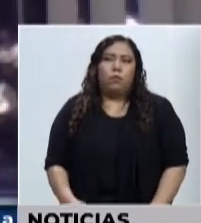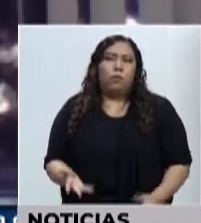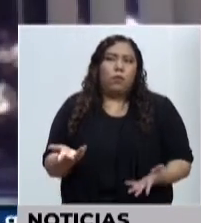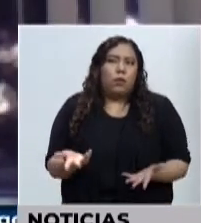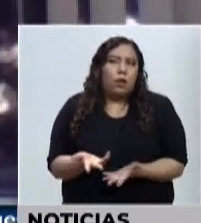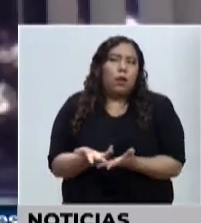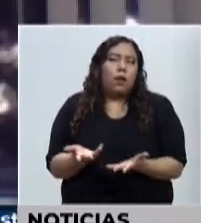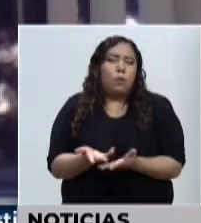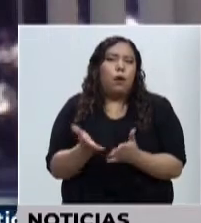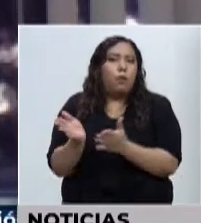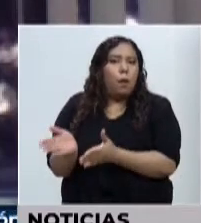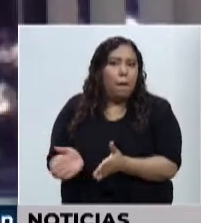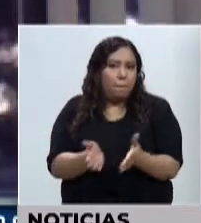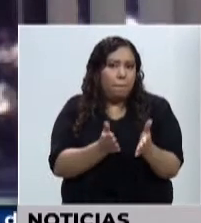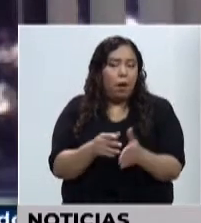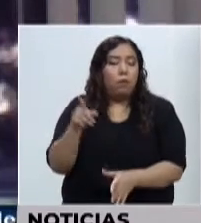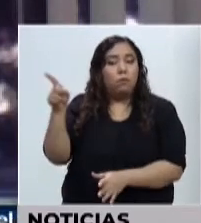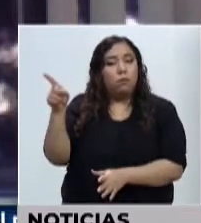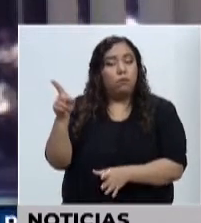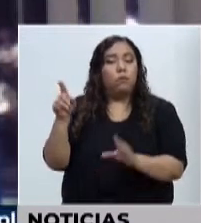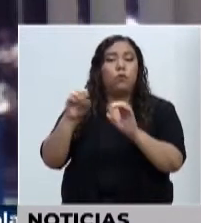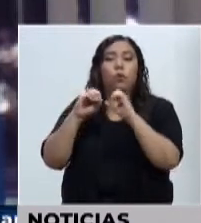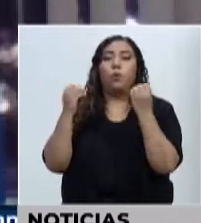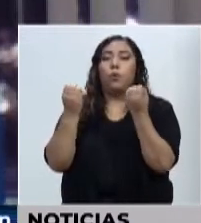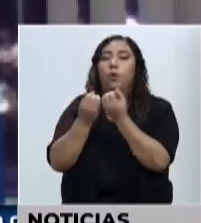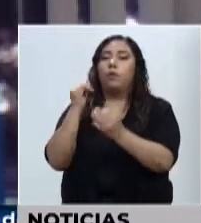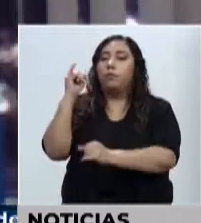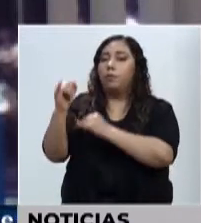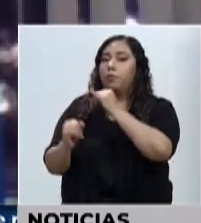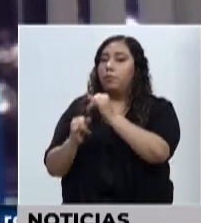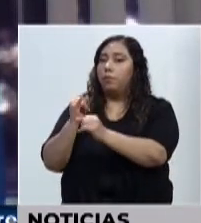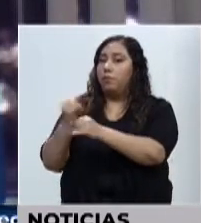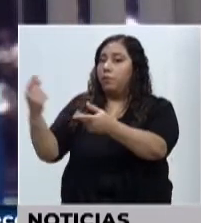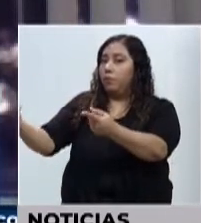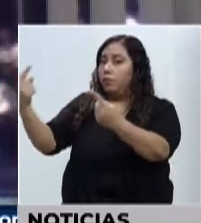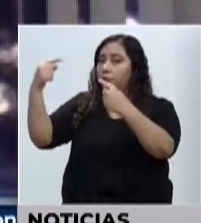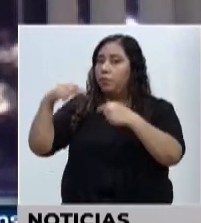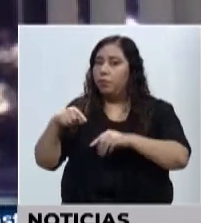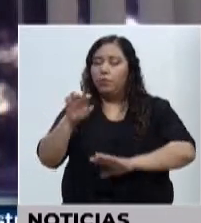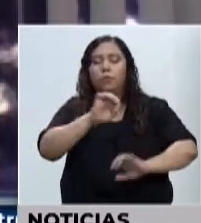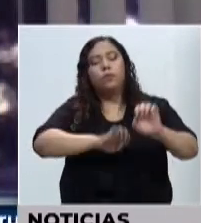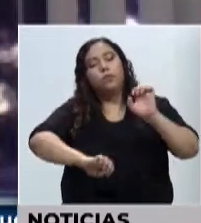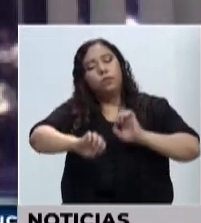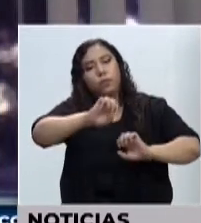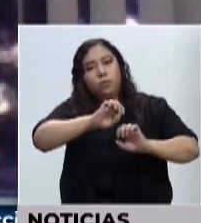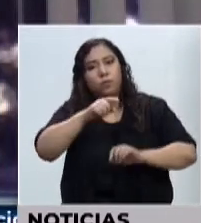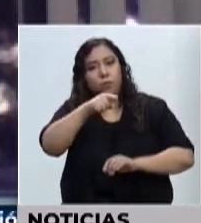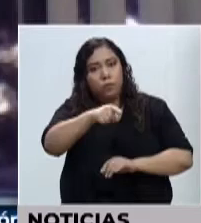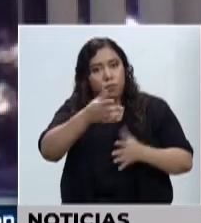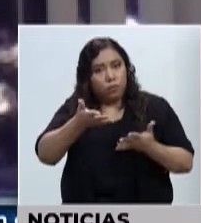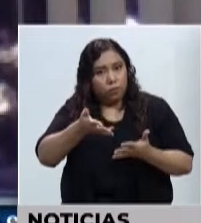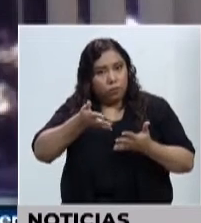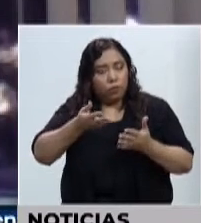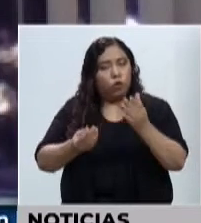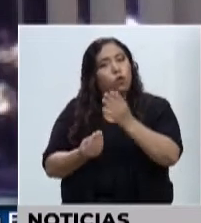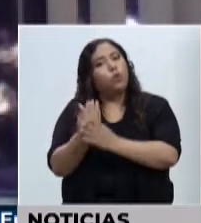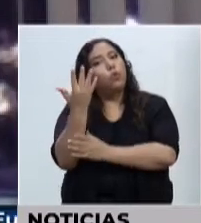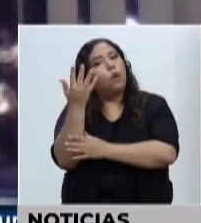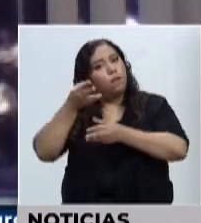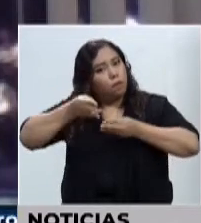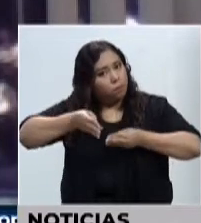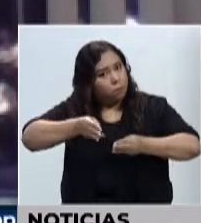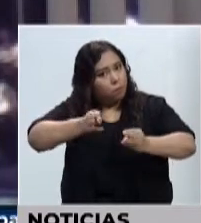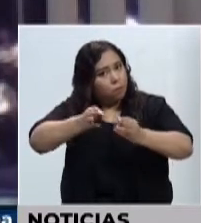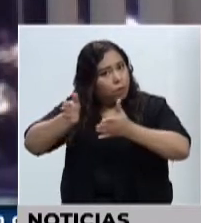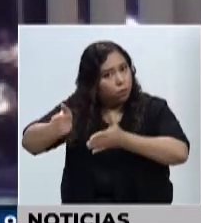dejó un plan, pero que no siguiendo la metodología que se utiliza en el gobierno, que es la metodología que desarrolló